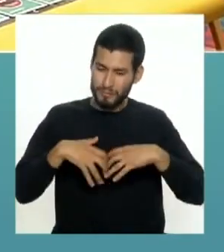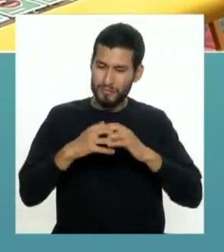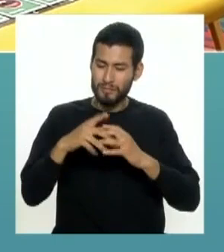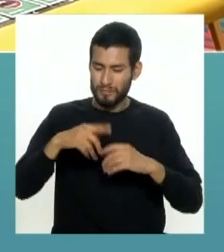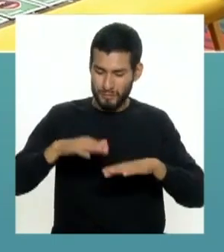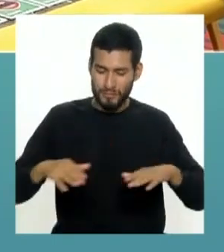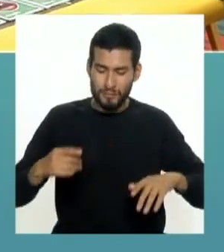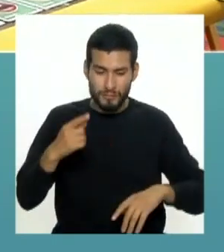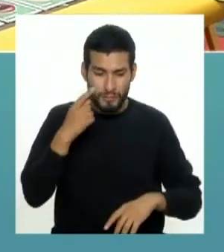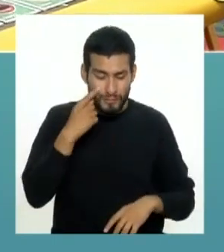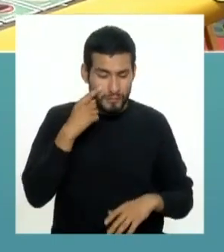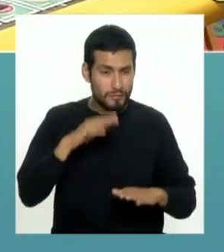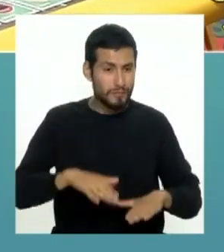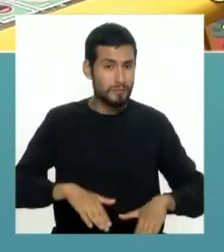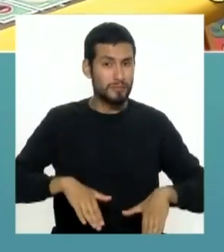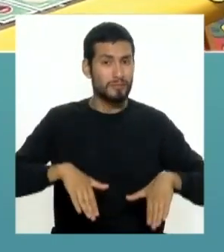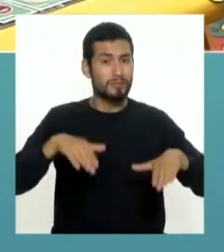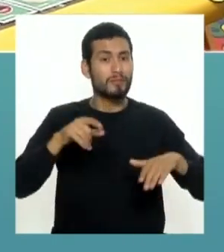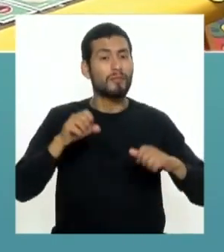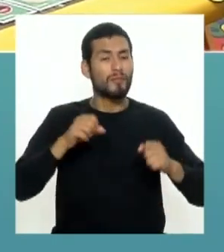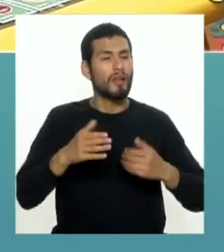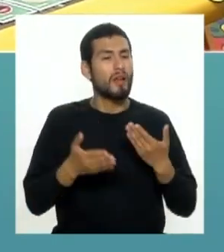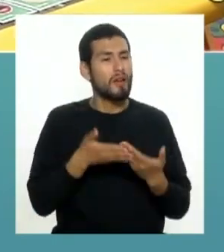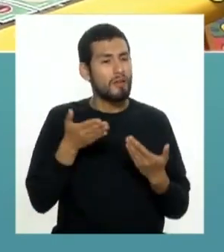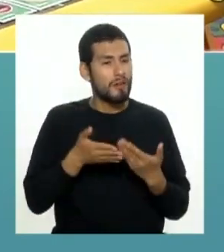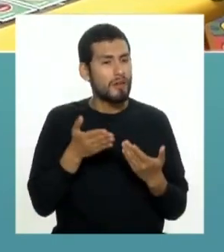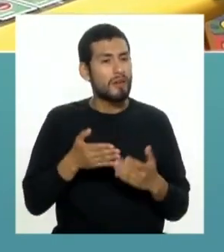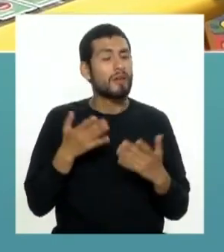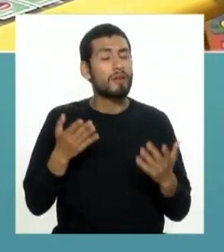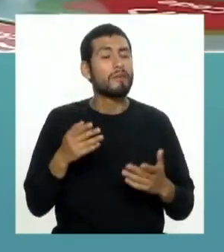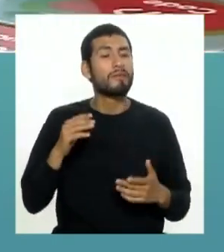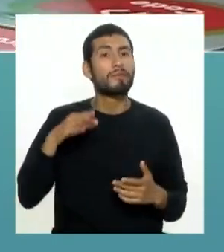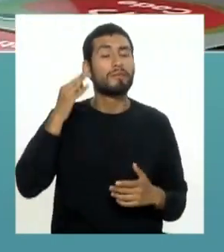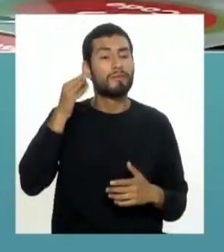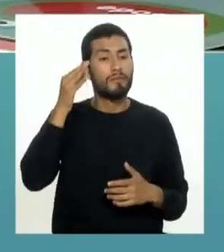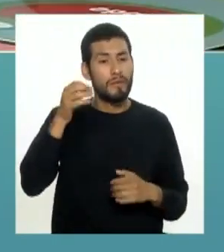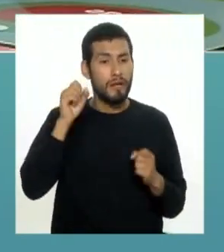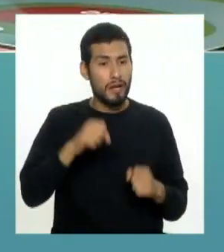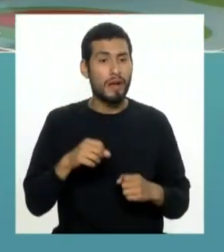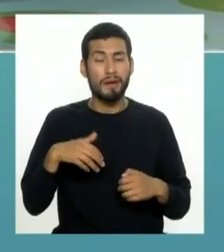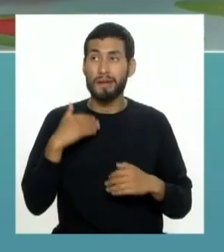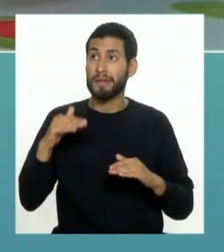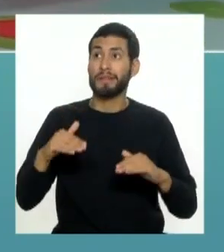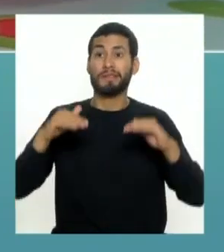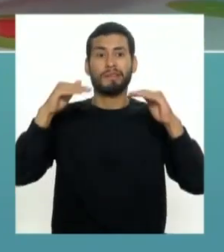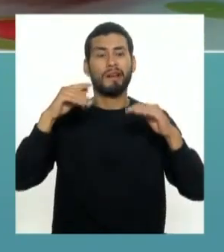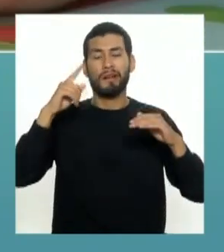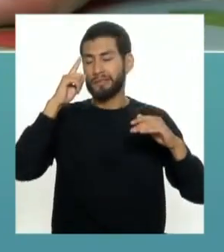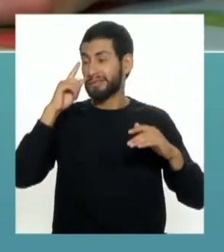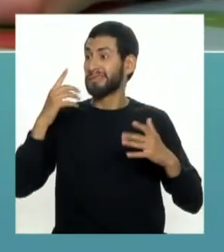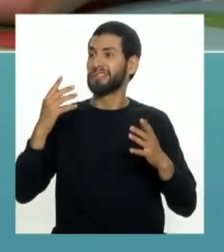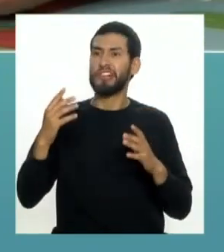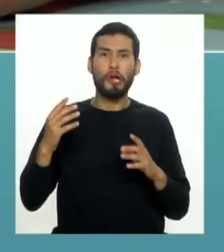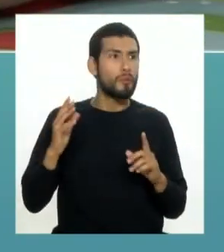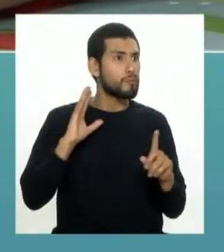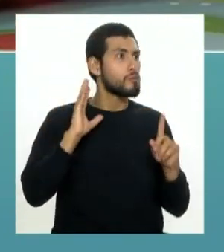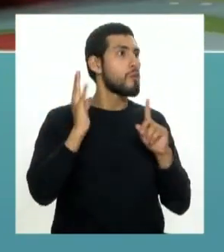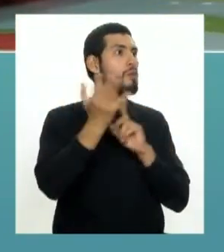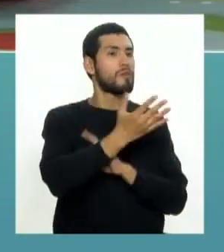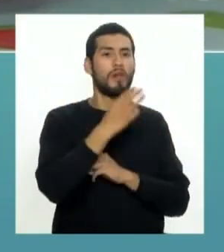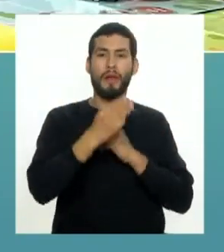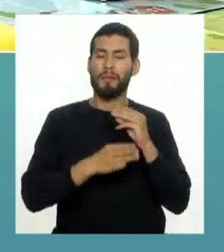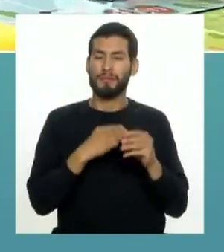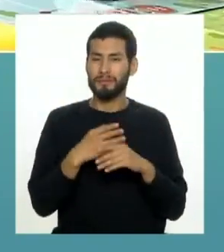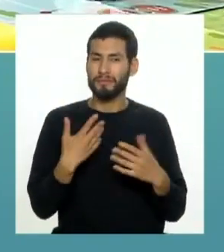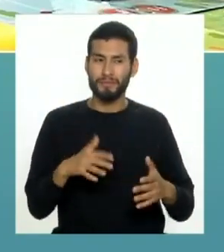muy pequeños para que quizás también sea más fácil cuando ellos vayan creciendo y tengan también que enfrentarse al mundo.